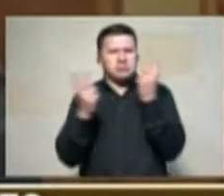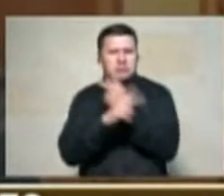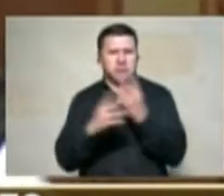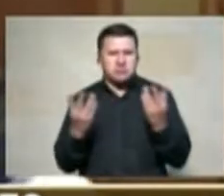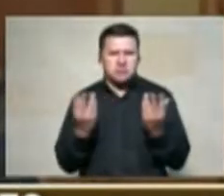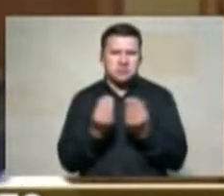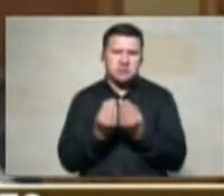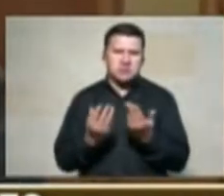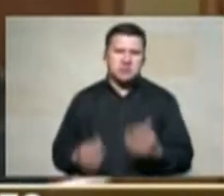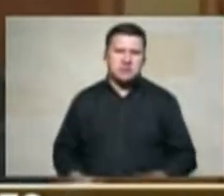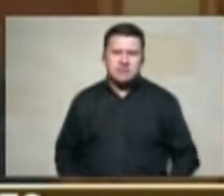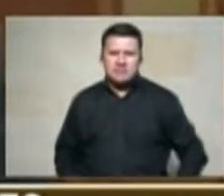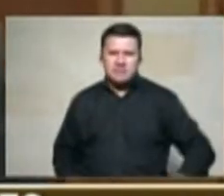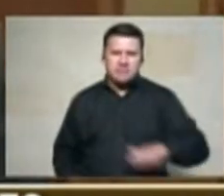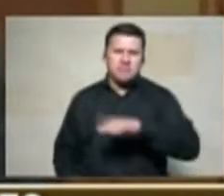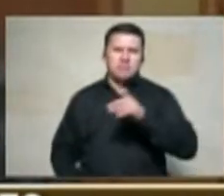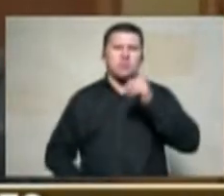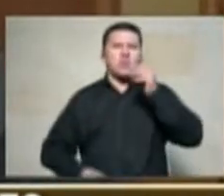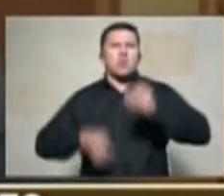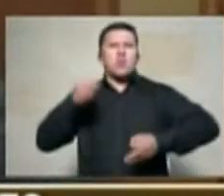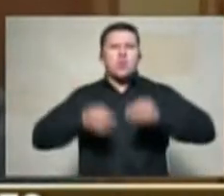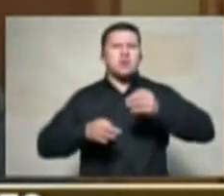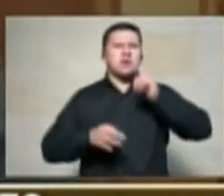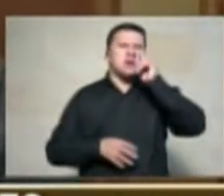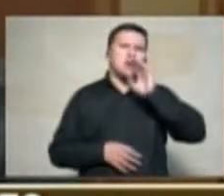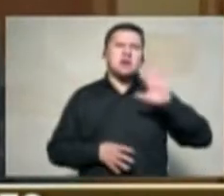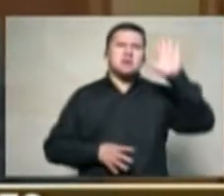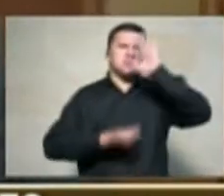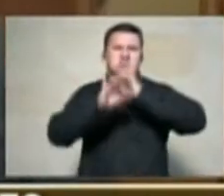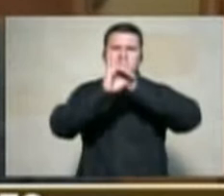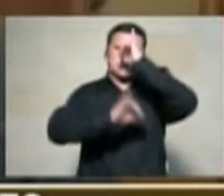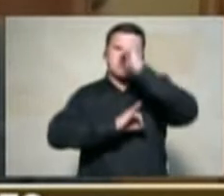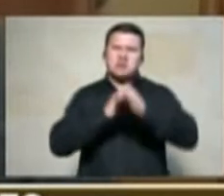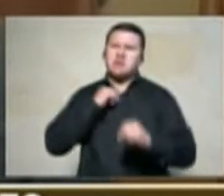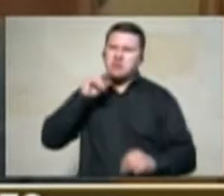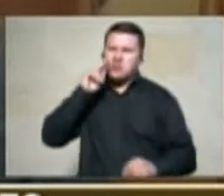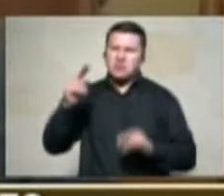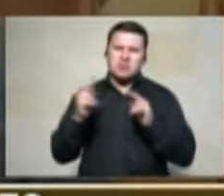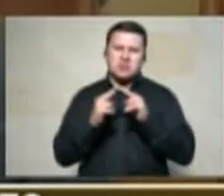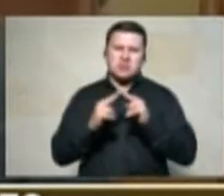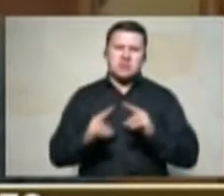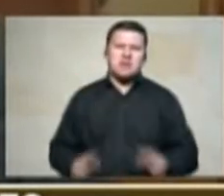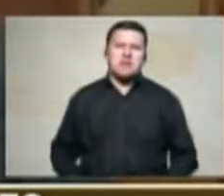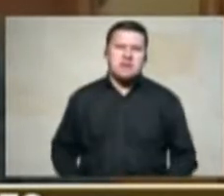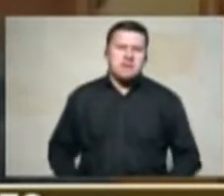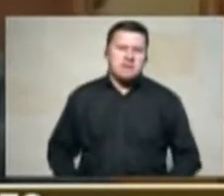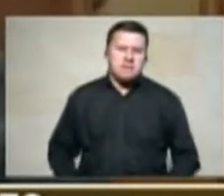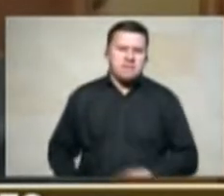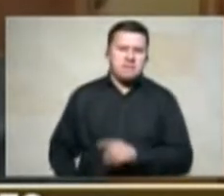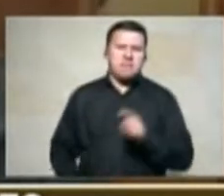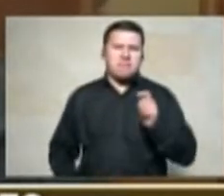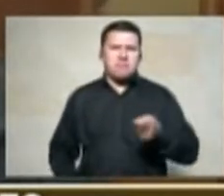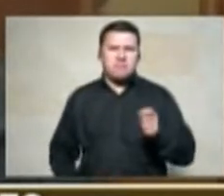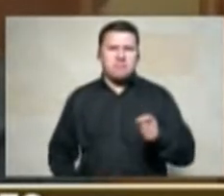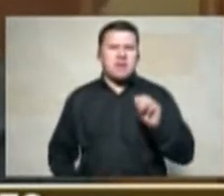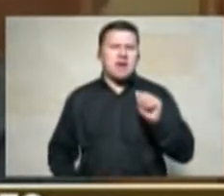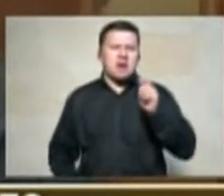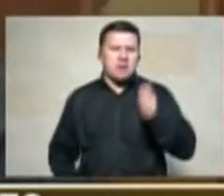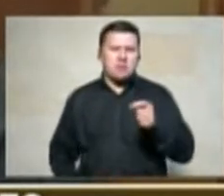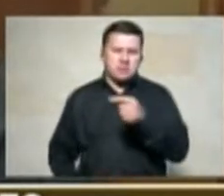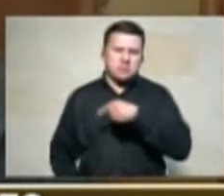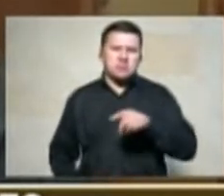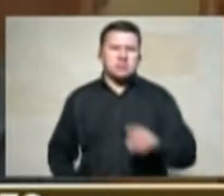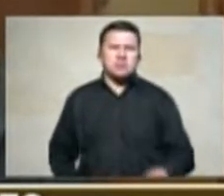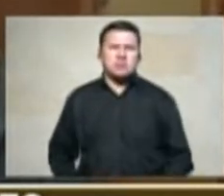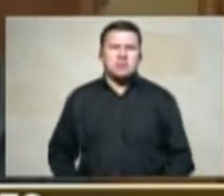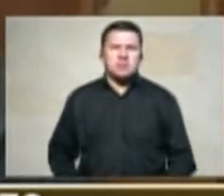judiciales nacionales e internacionales y estos abogados y abogadas en el